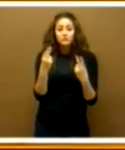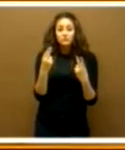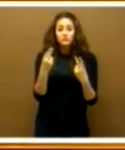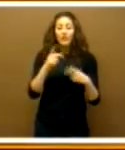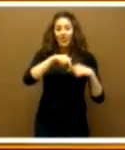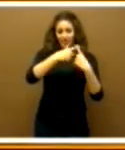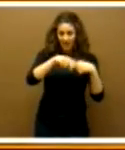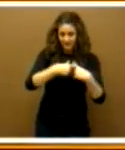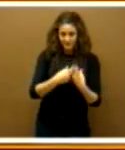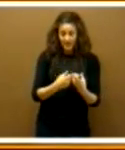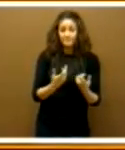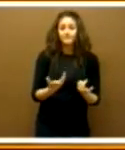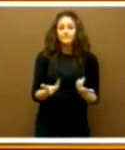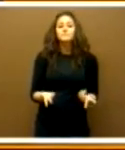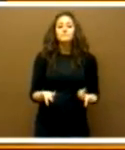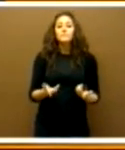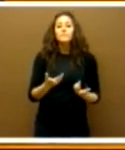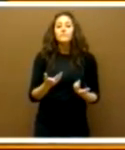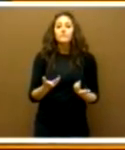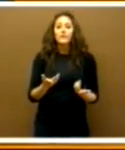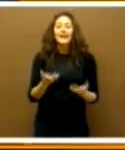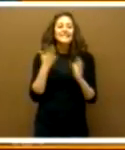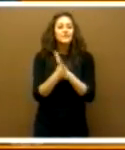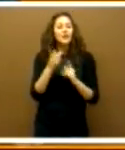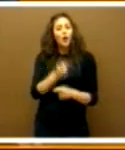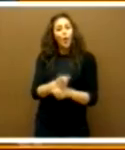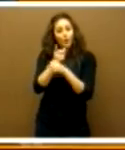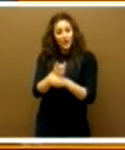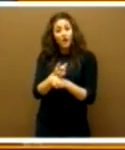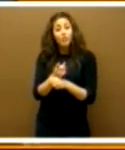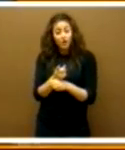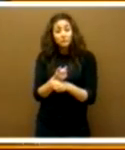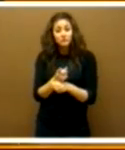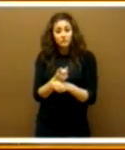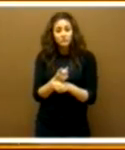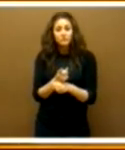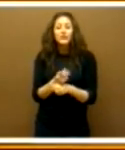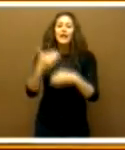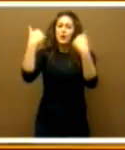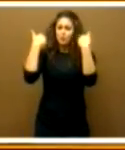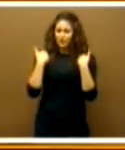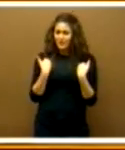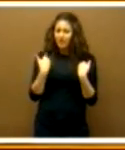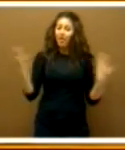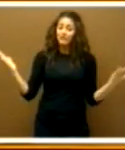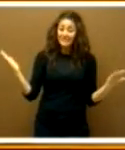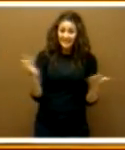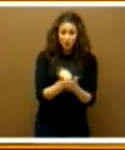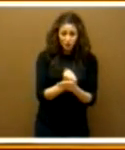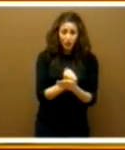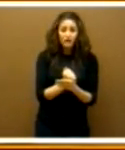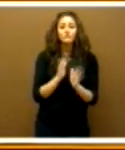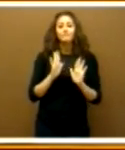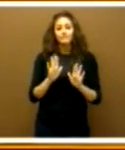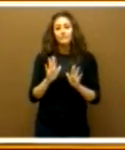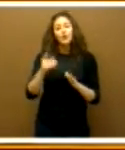familia. Por lo tanto, es obligación y responsabilidad de todos, pero más